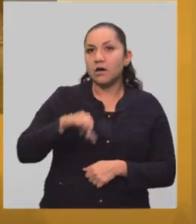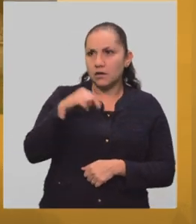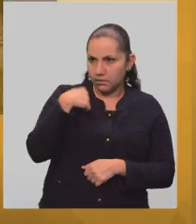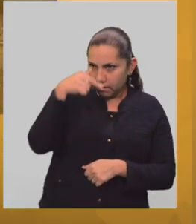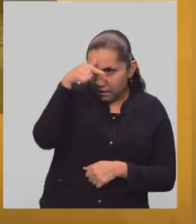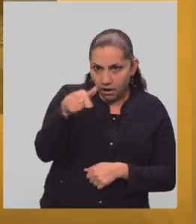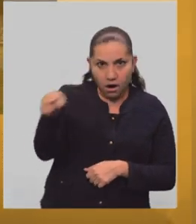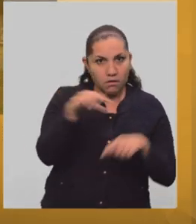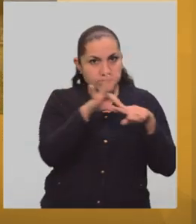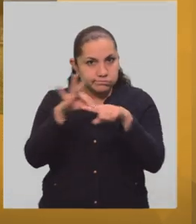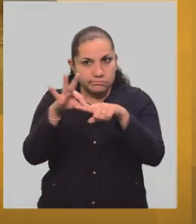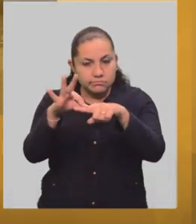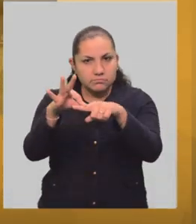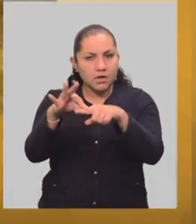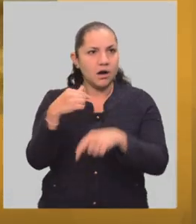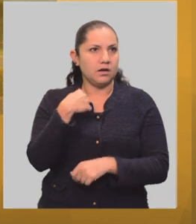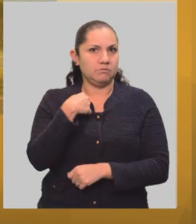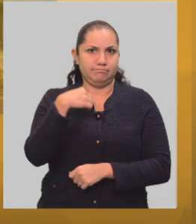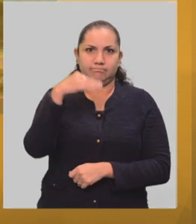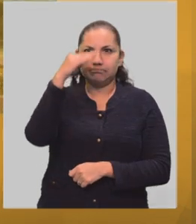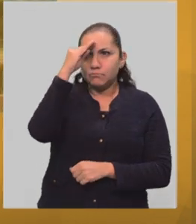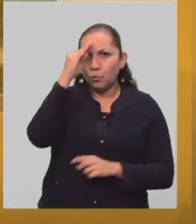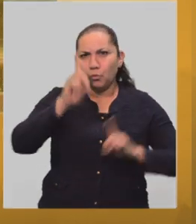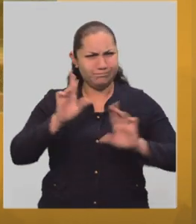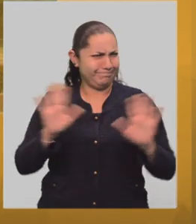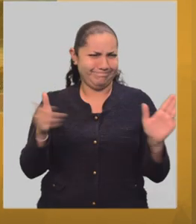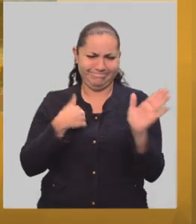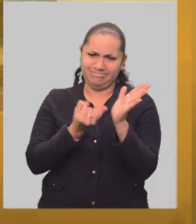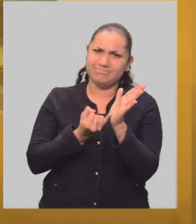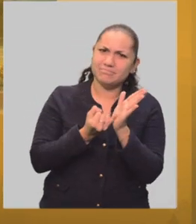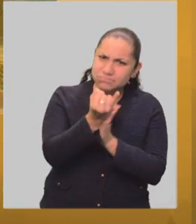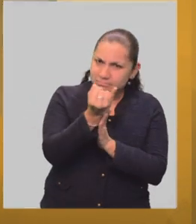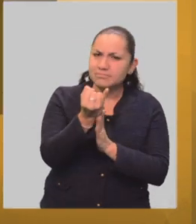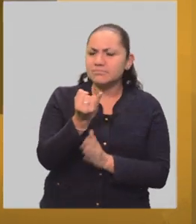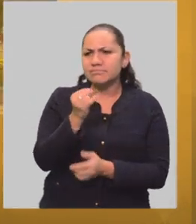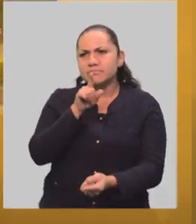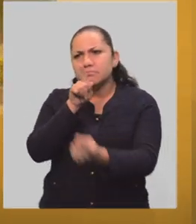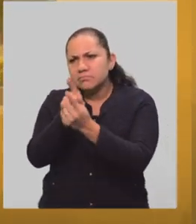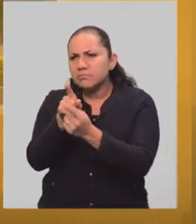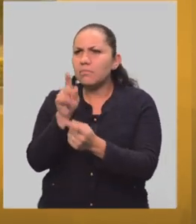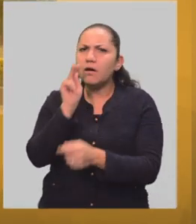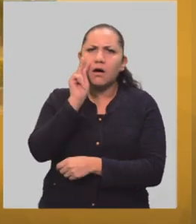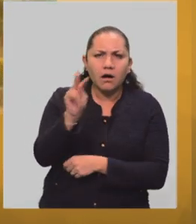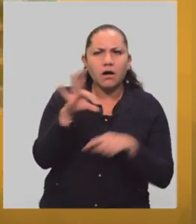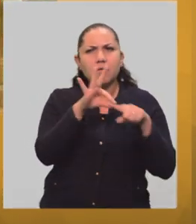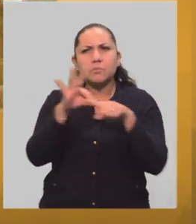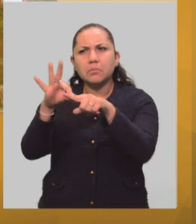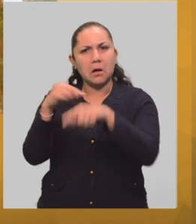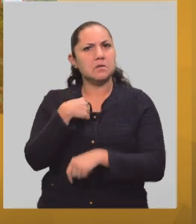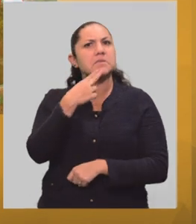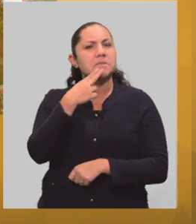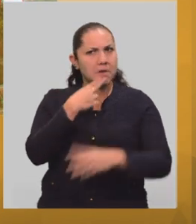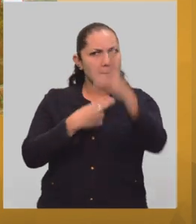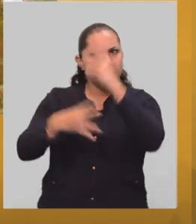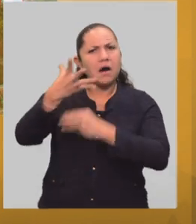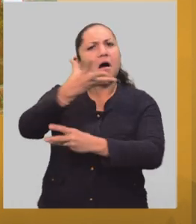pensé dos veces. Asistí y desde la primera visita guiada quedé muy satisfecho, aprendí mucho, quedé